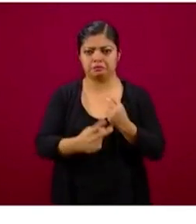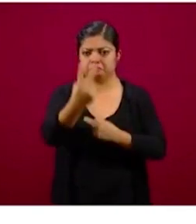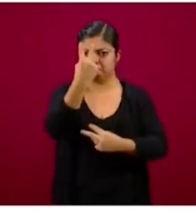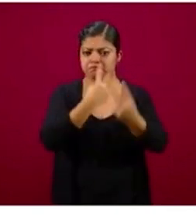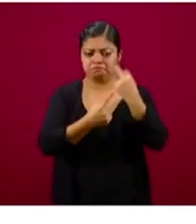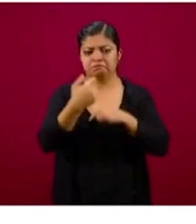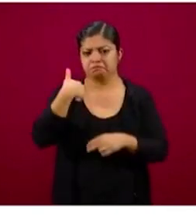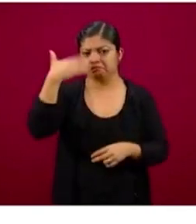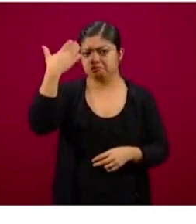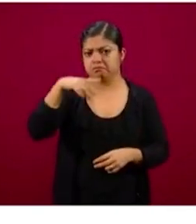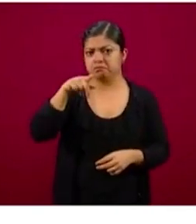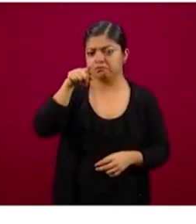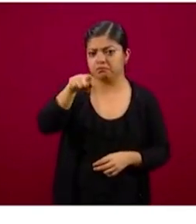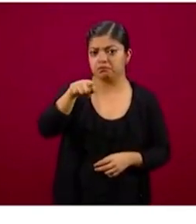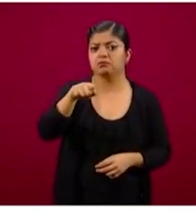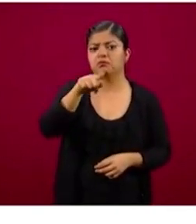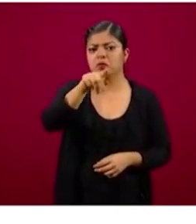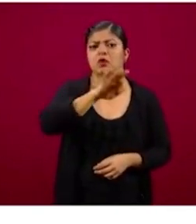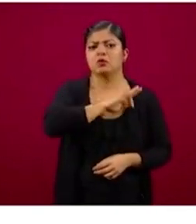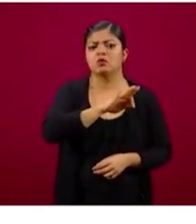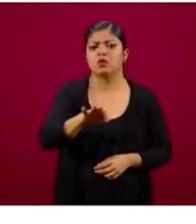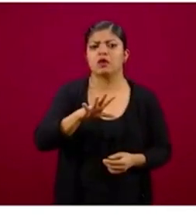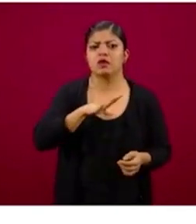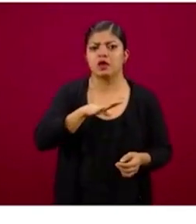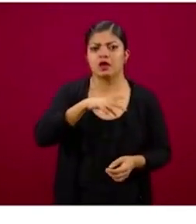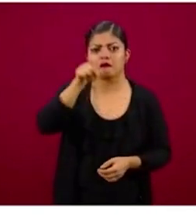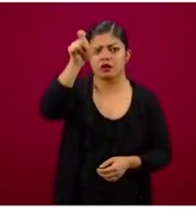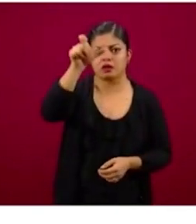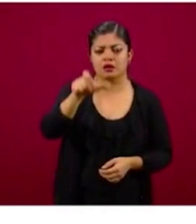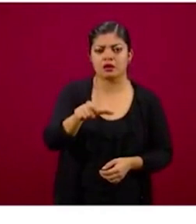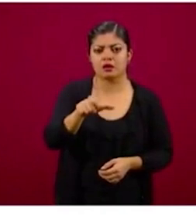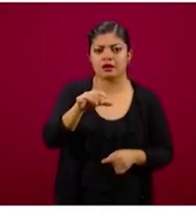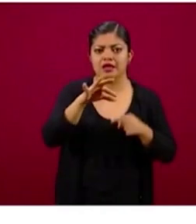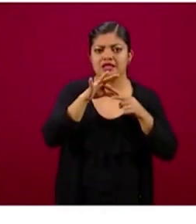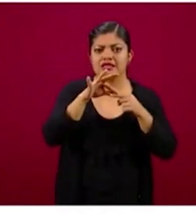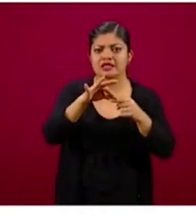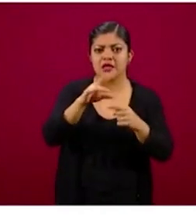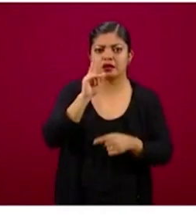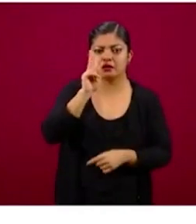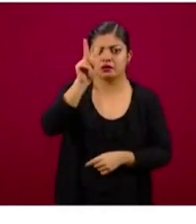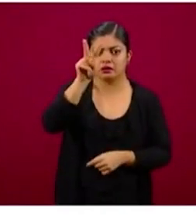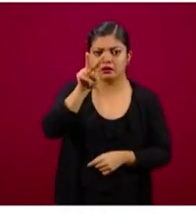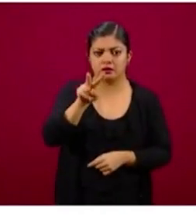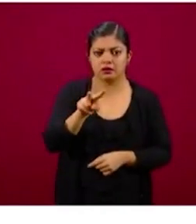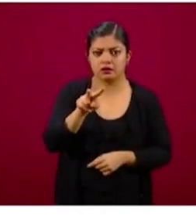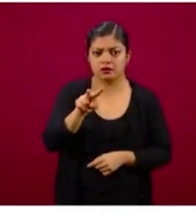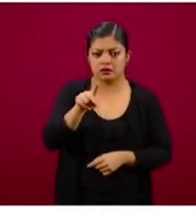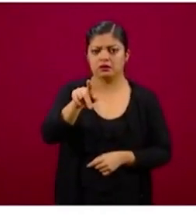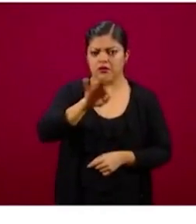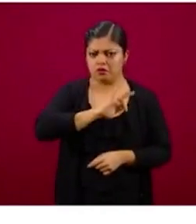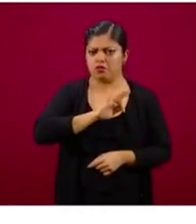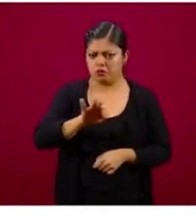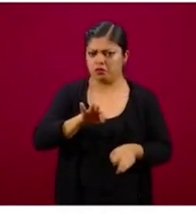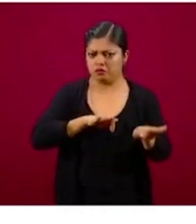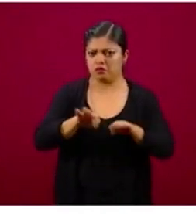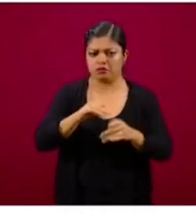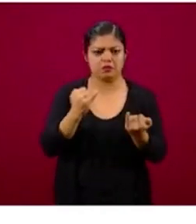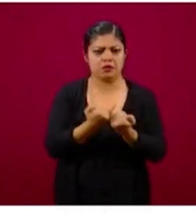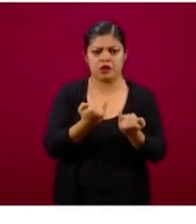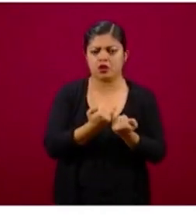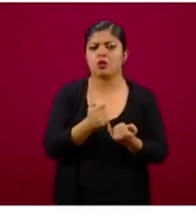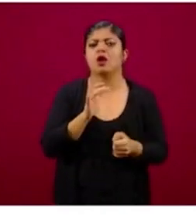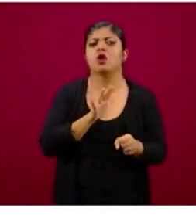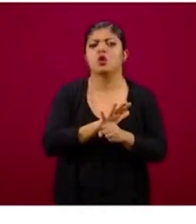nos siguen, pues podrán encontrar ahí también la guía, donde están en operación también las actividades